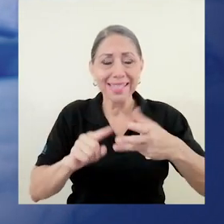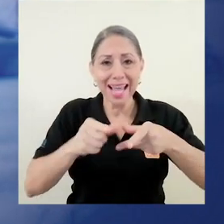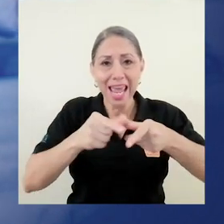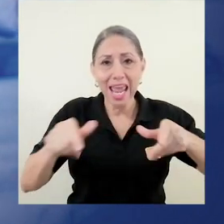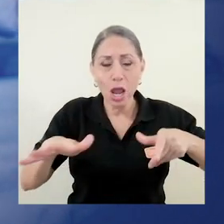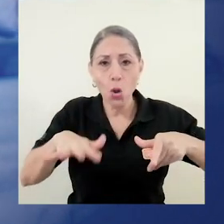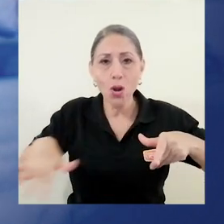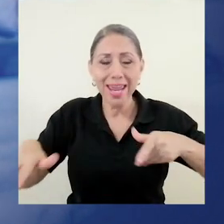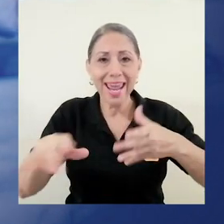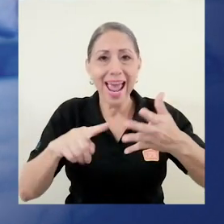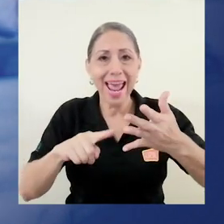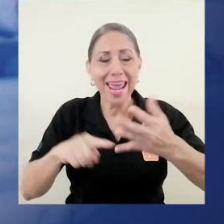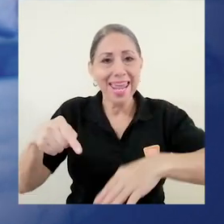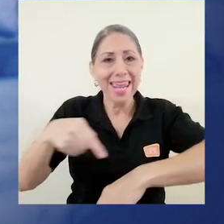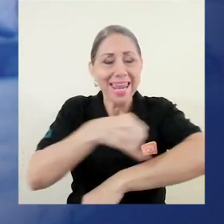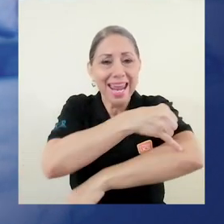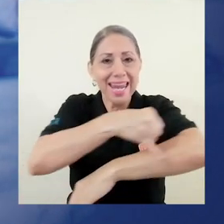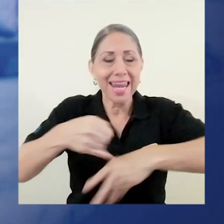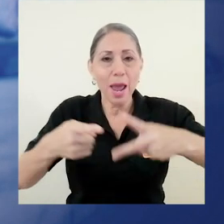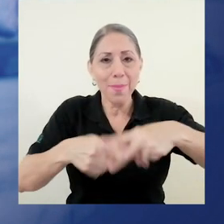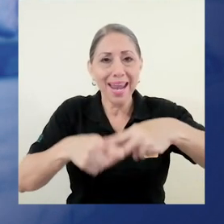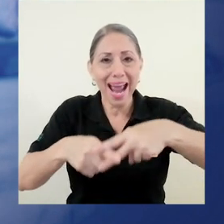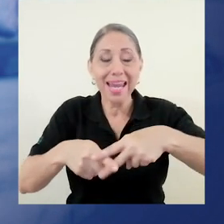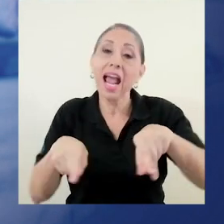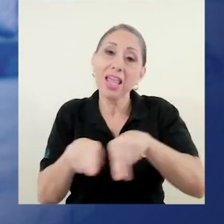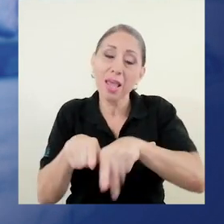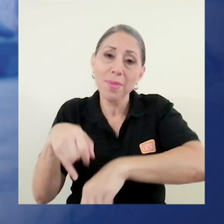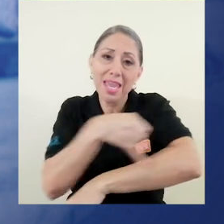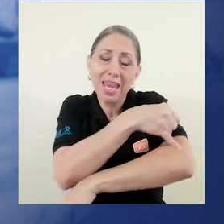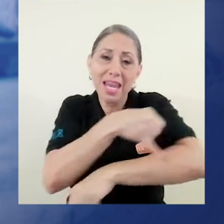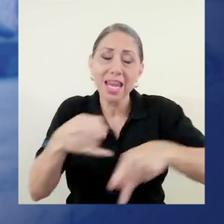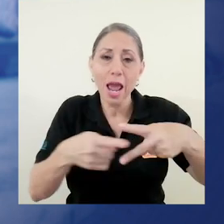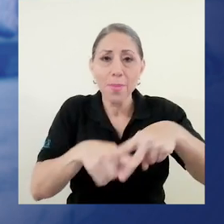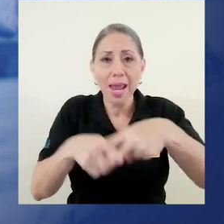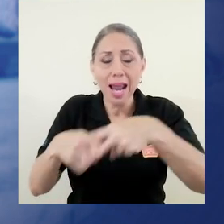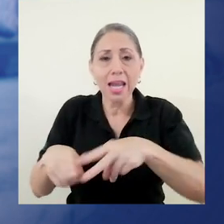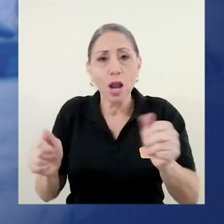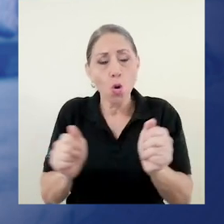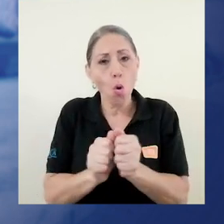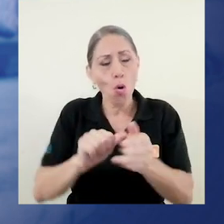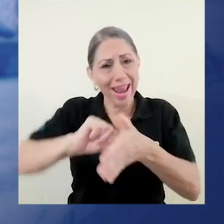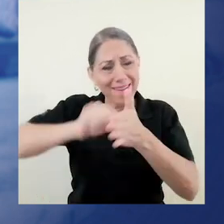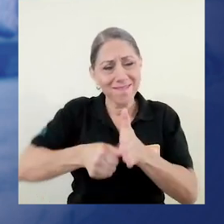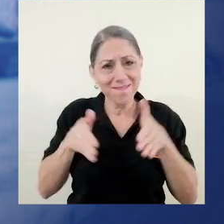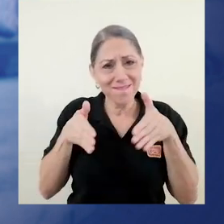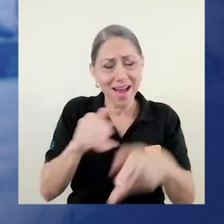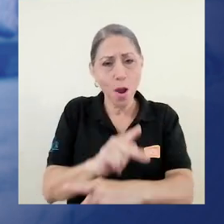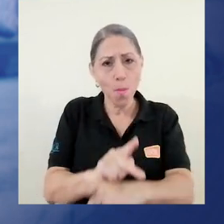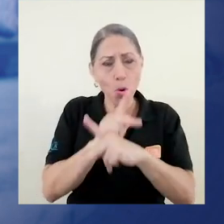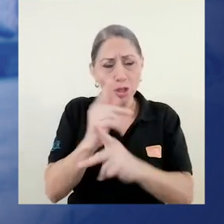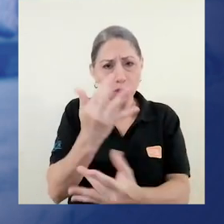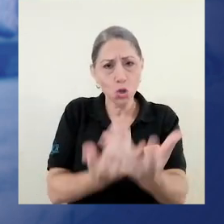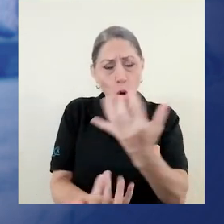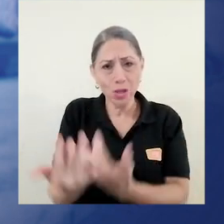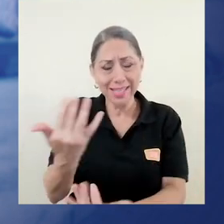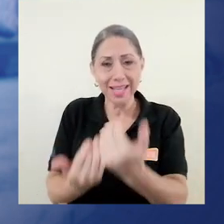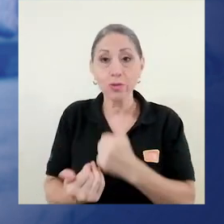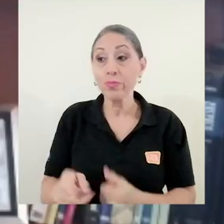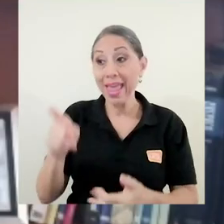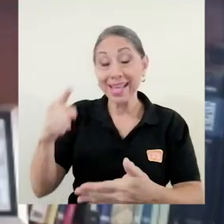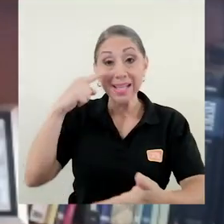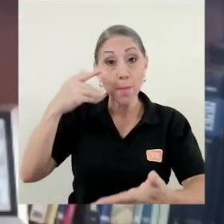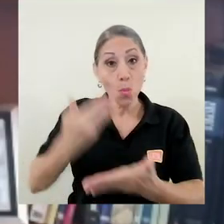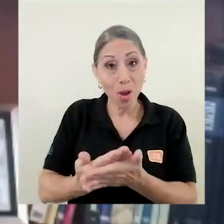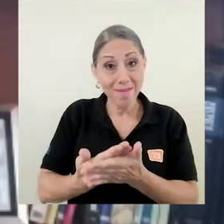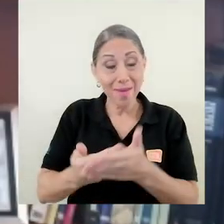geología, ingeniería mecánica e ingeniería mecánica con énfasis en protección contra incendios. La prueba